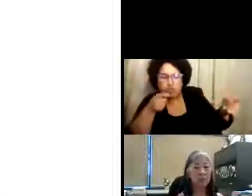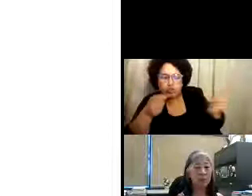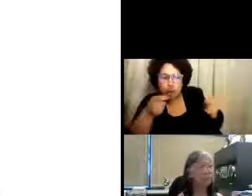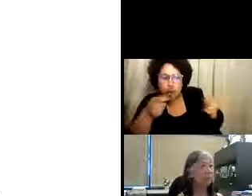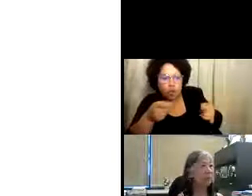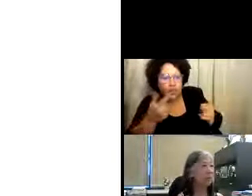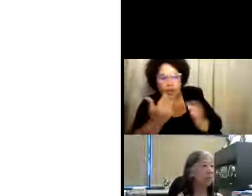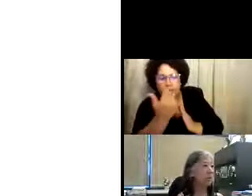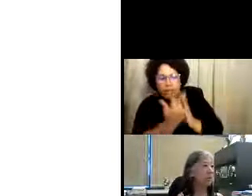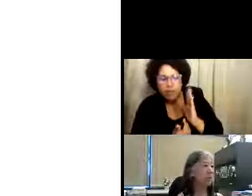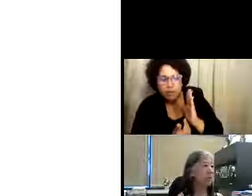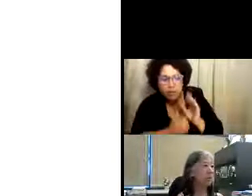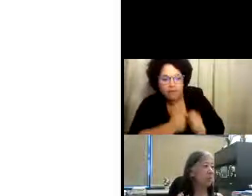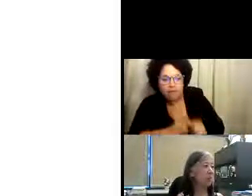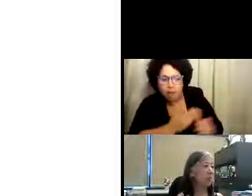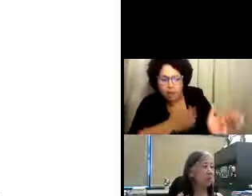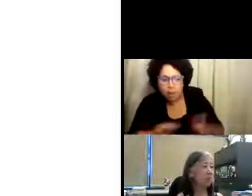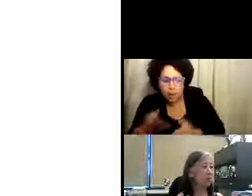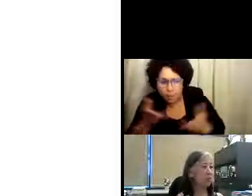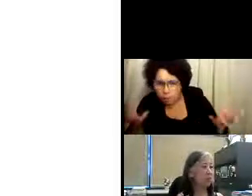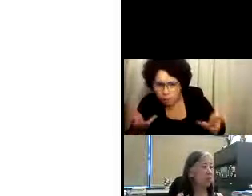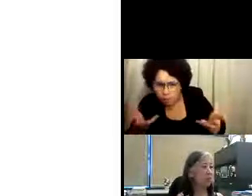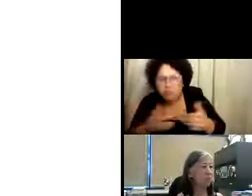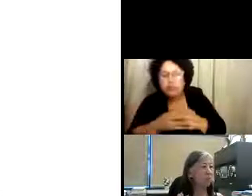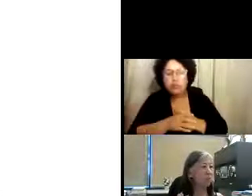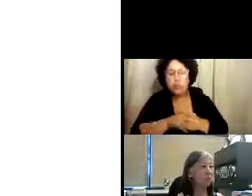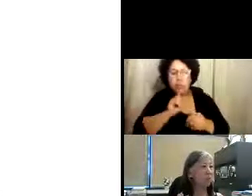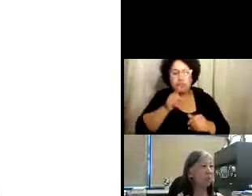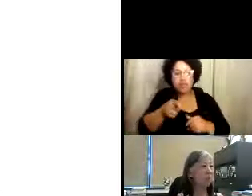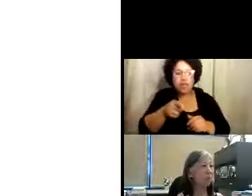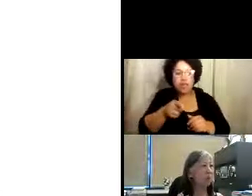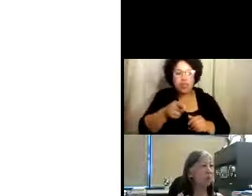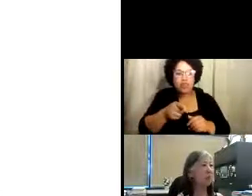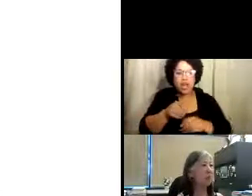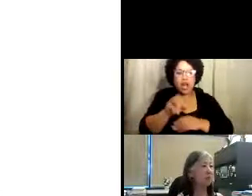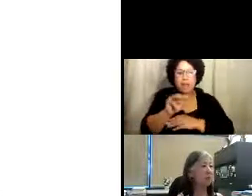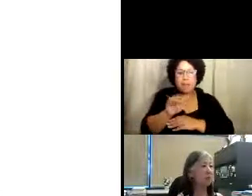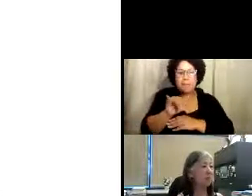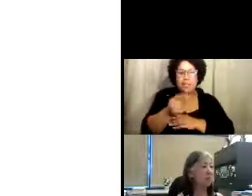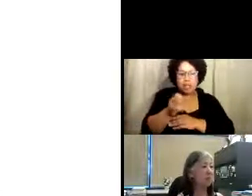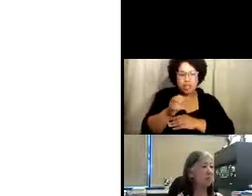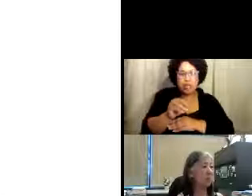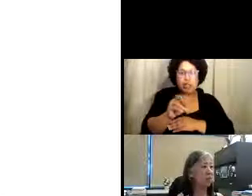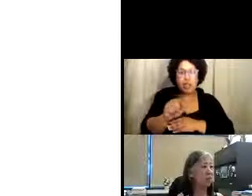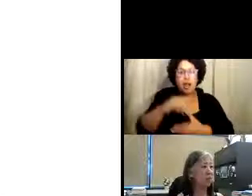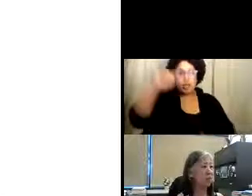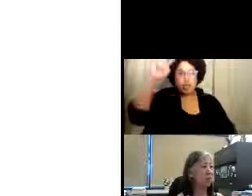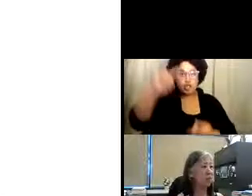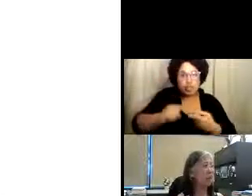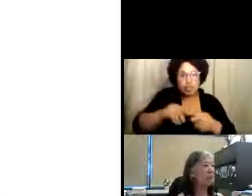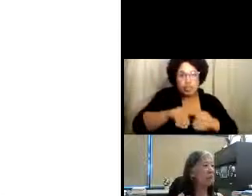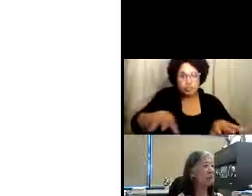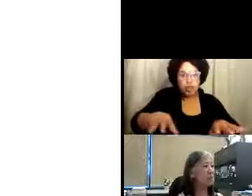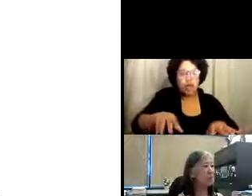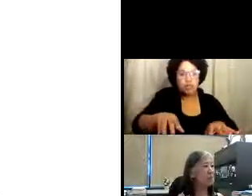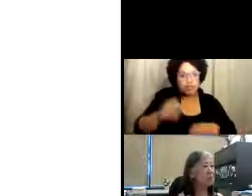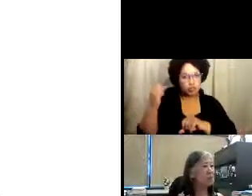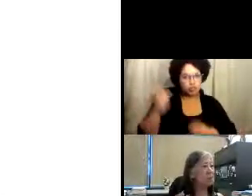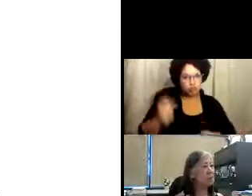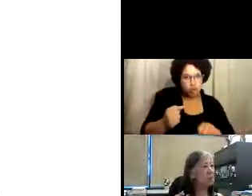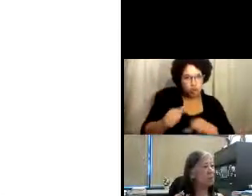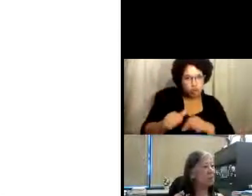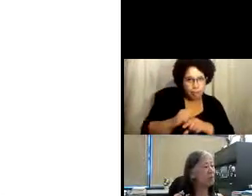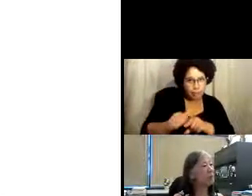la propagación del virus. Así que vamos a continuar